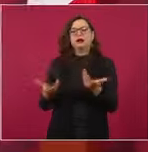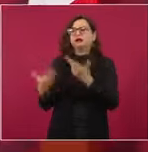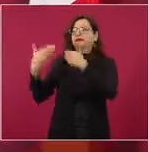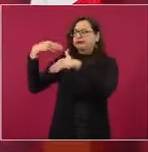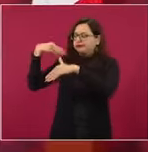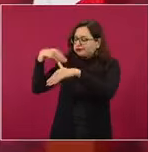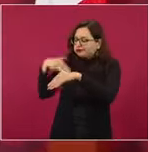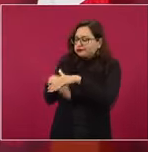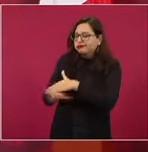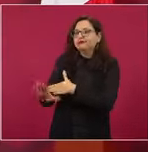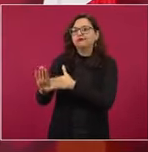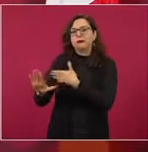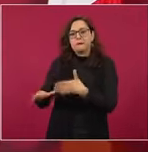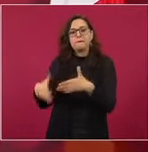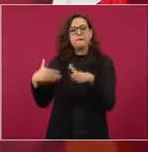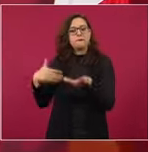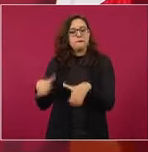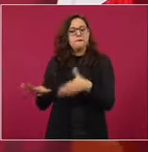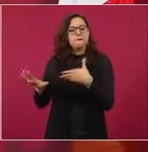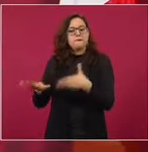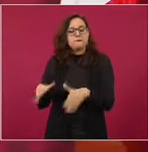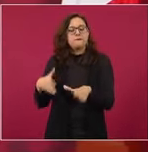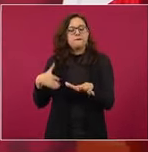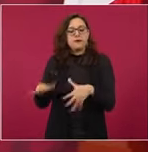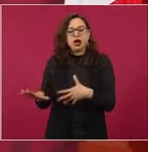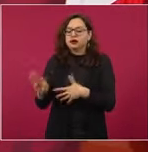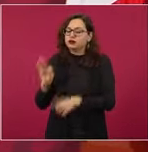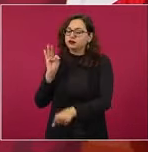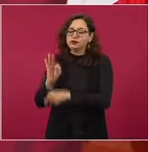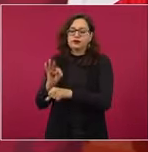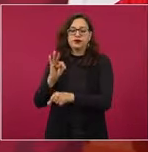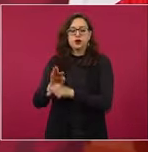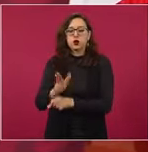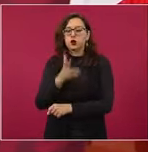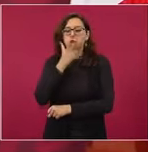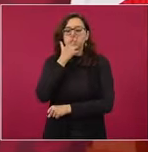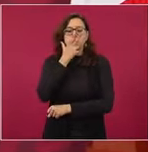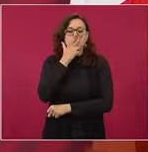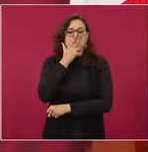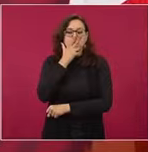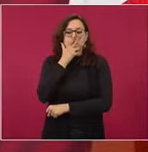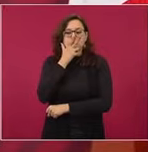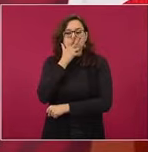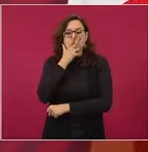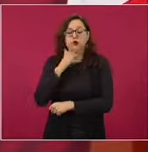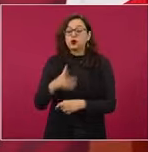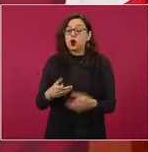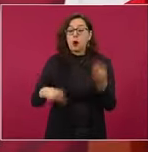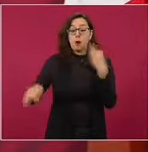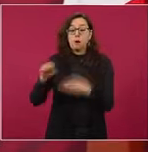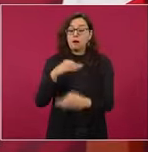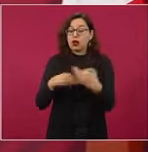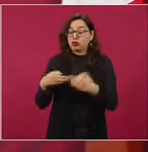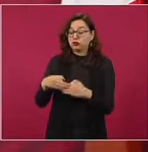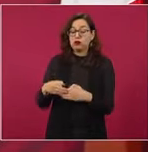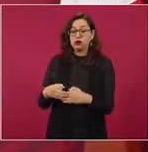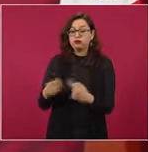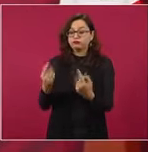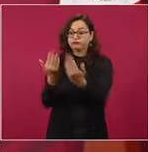Es una zona que vamos a proteger, la vamos a bardear completa.